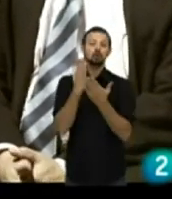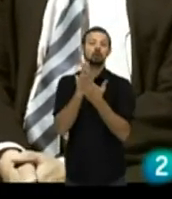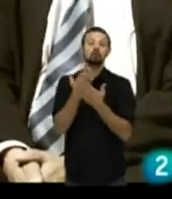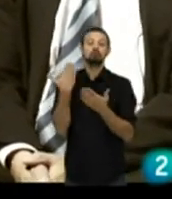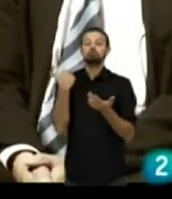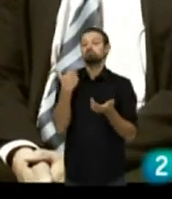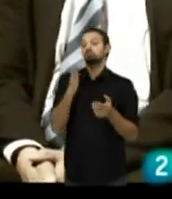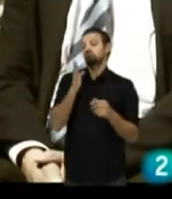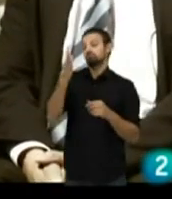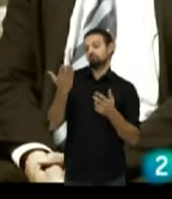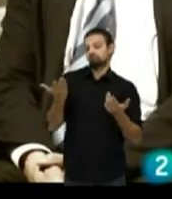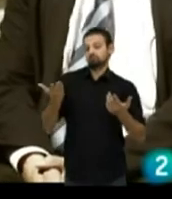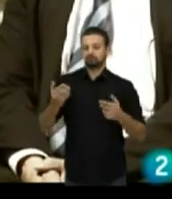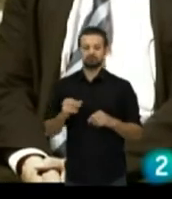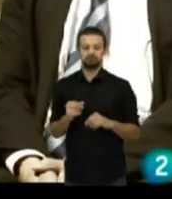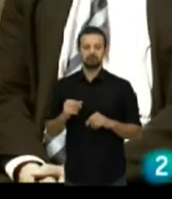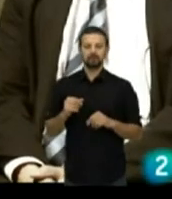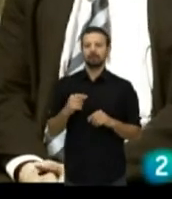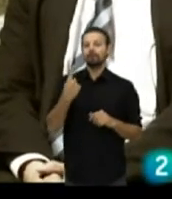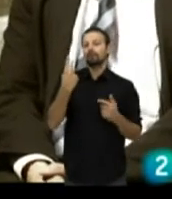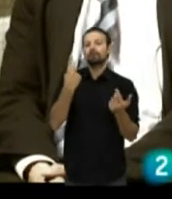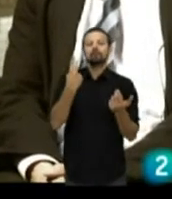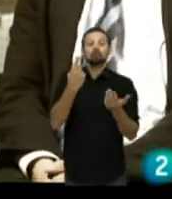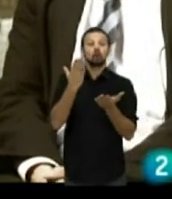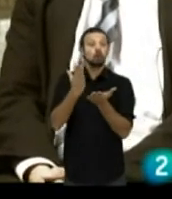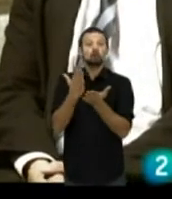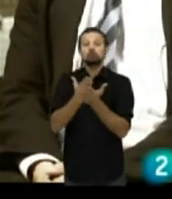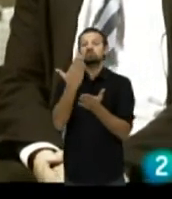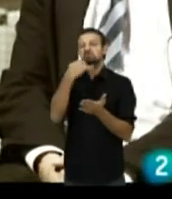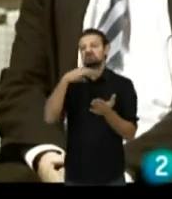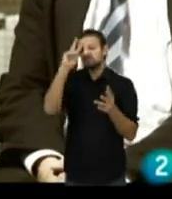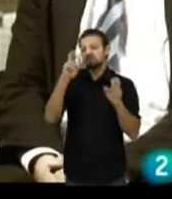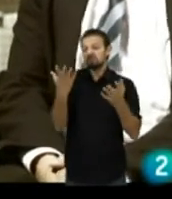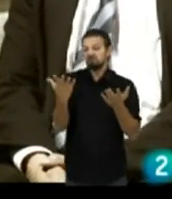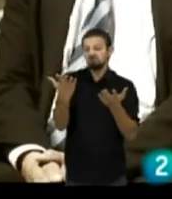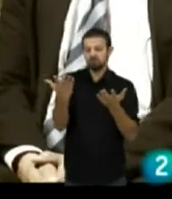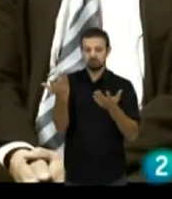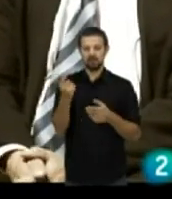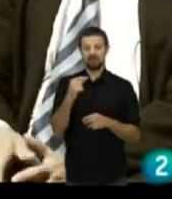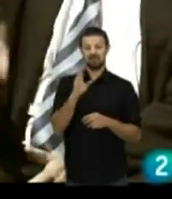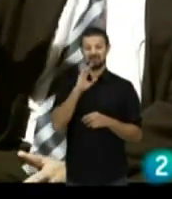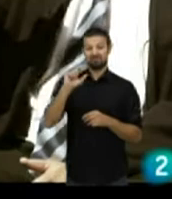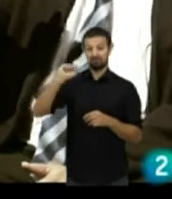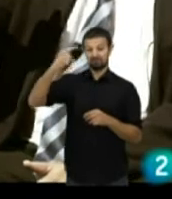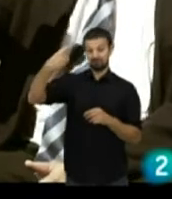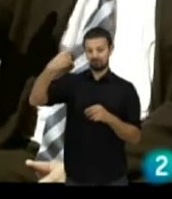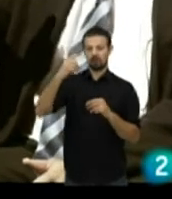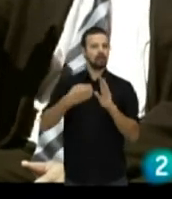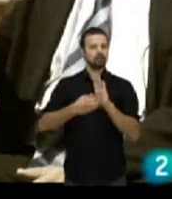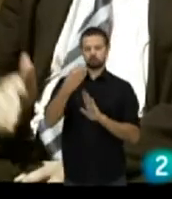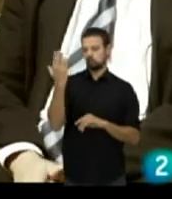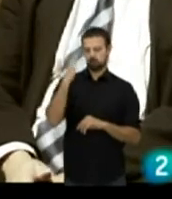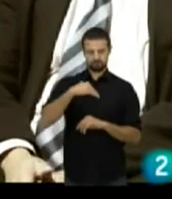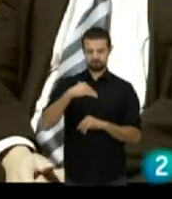un colegio y, bueno, cuando le tocó cierto curso, no recuerdo cuál era, ese curso estaba en el primer piso y no había